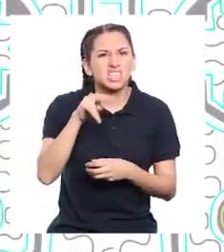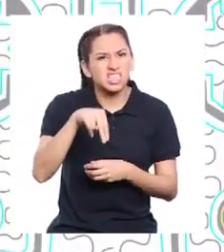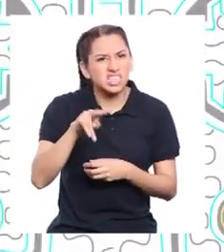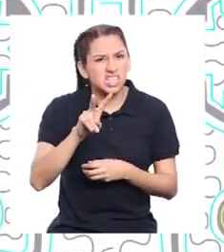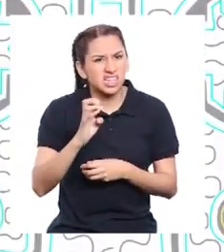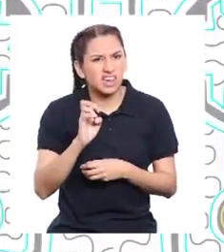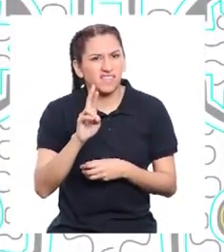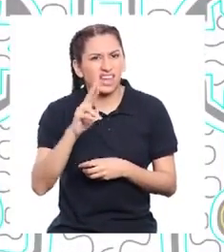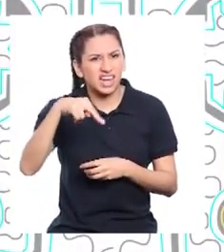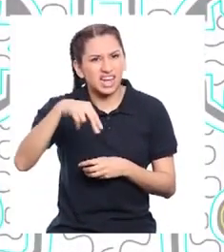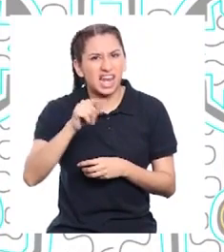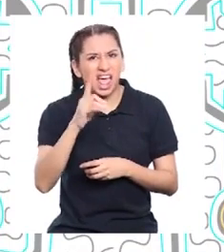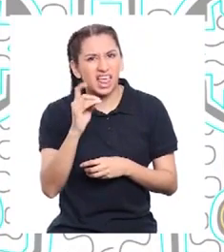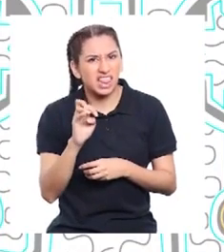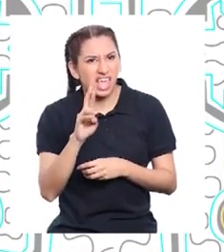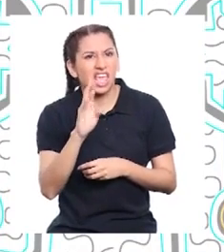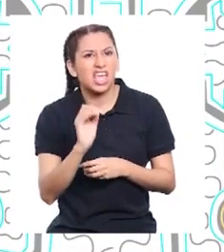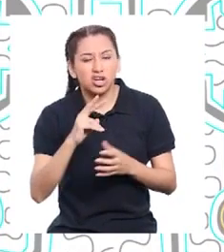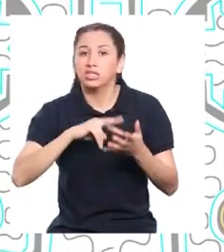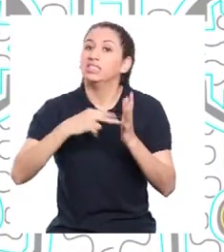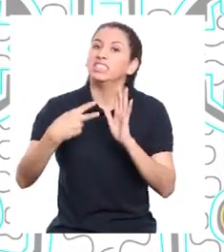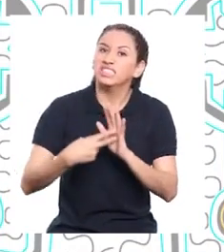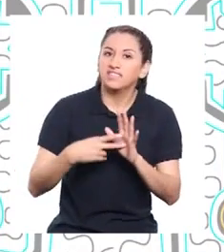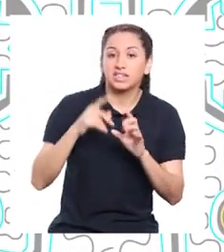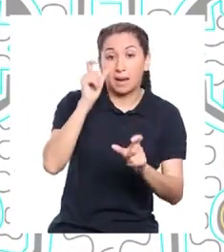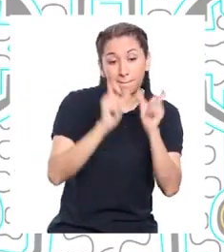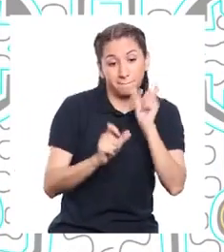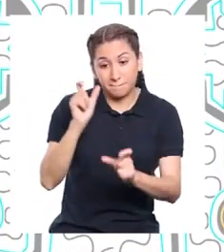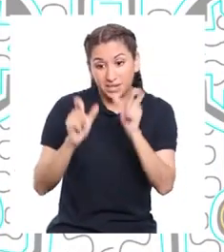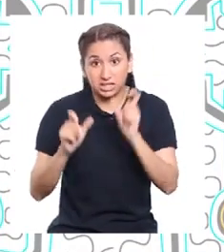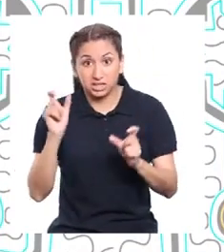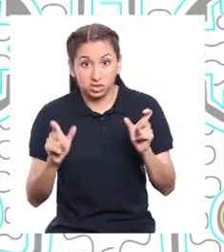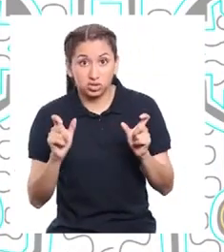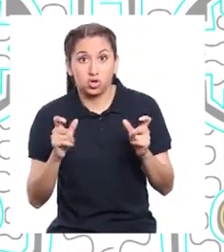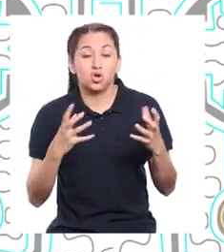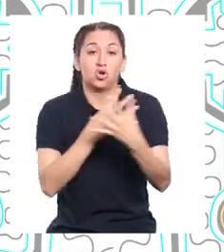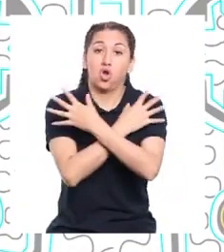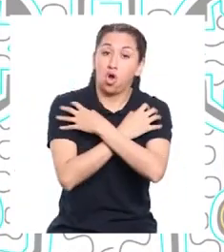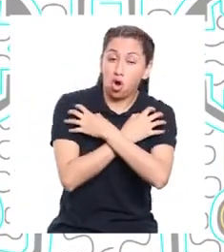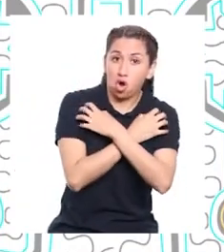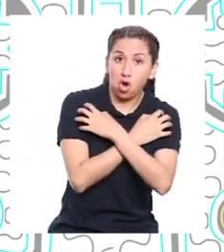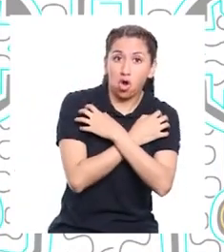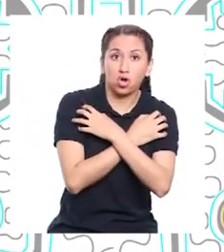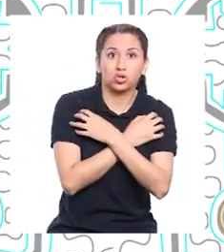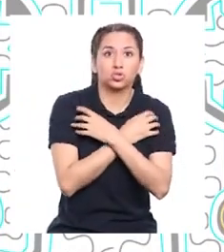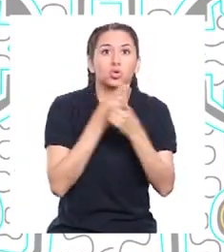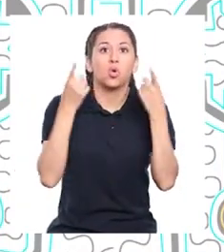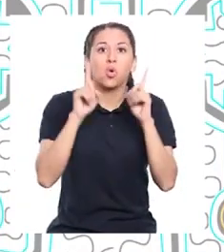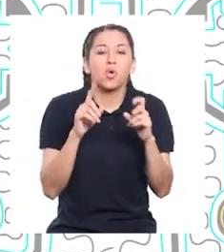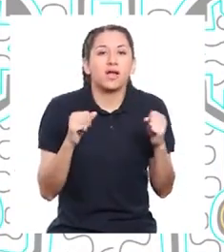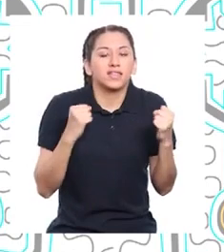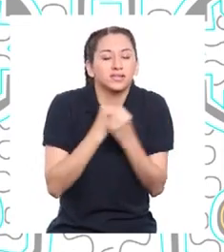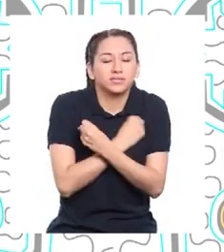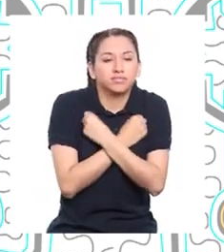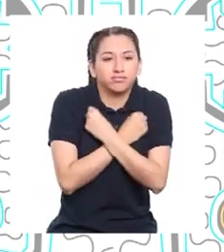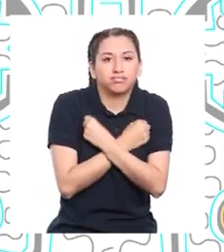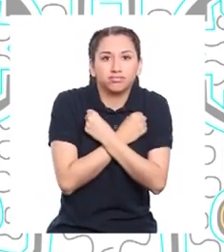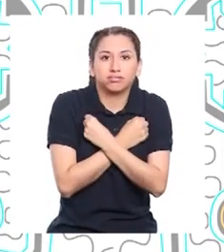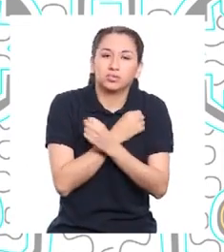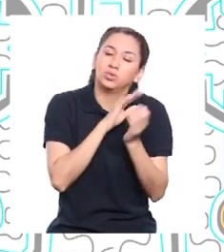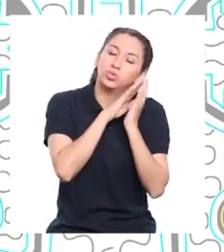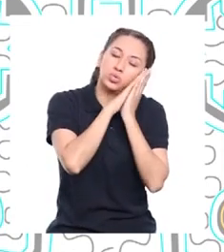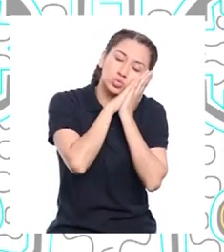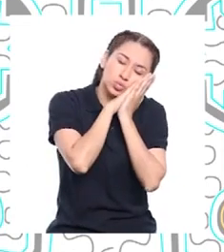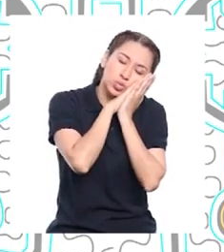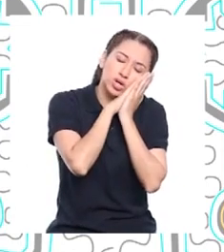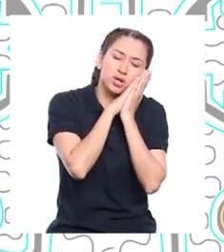efecto invernadero tiene que ver con la acción que realizan los osos al invernar. Es decir,